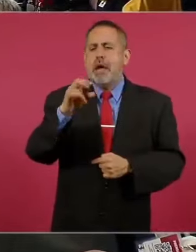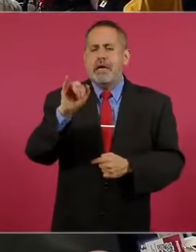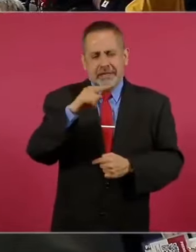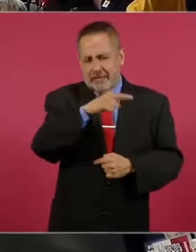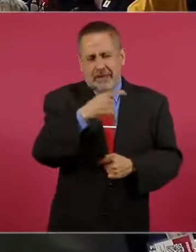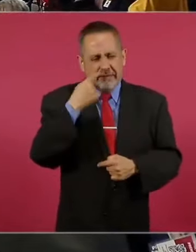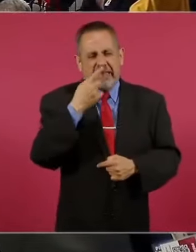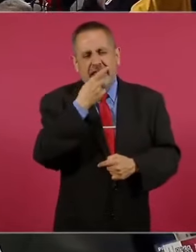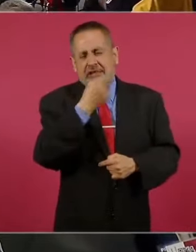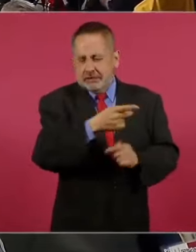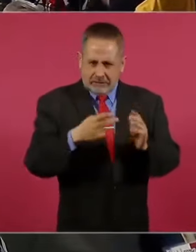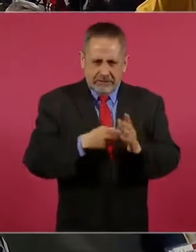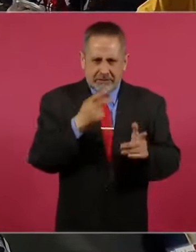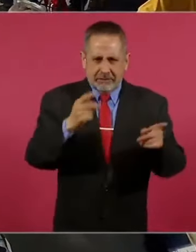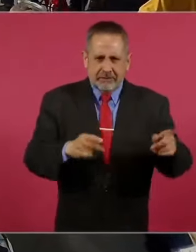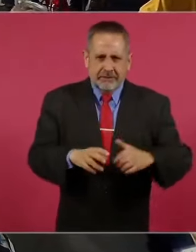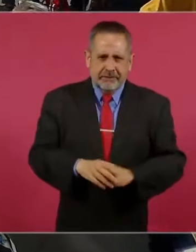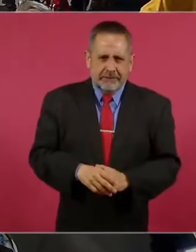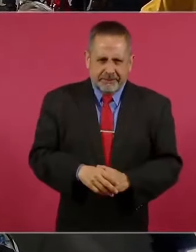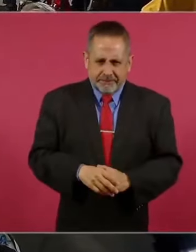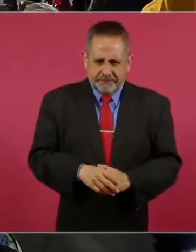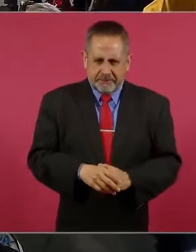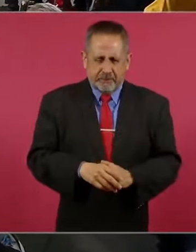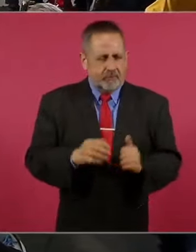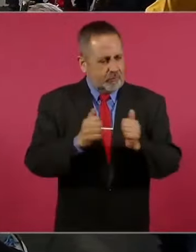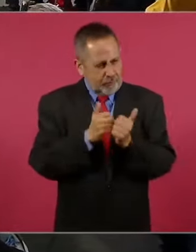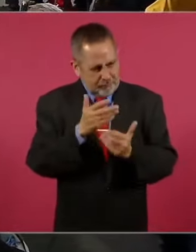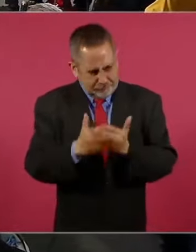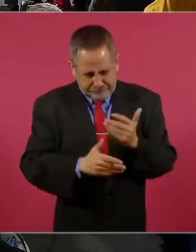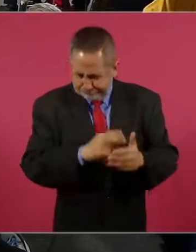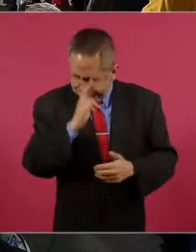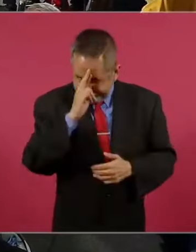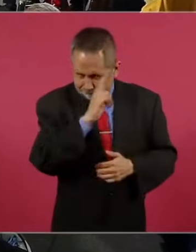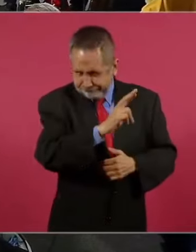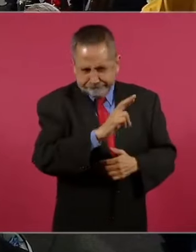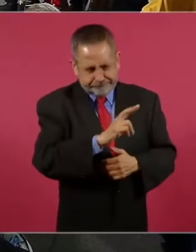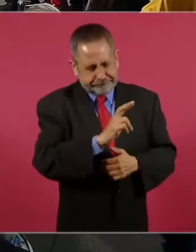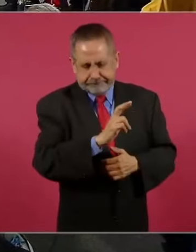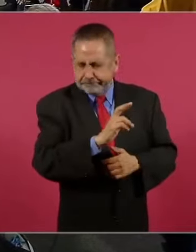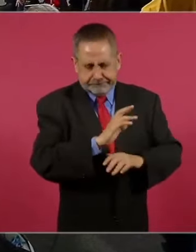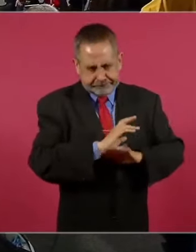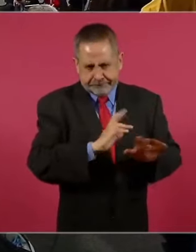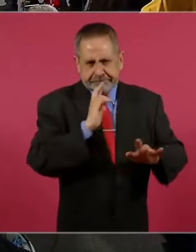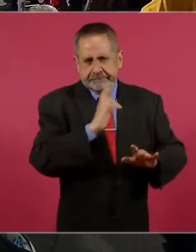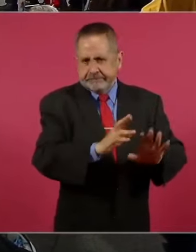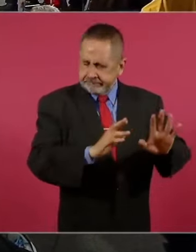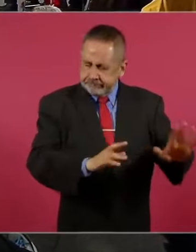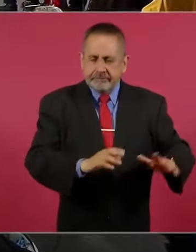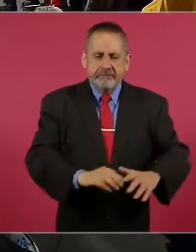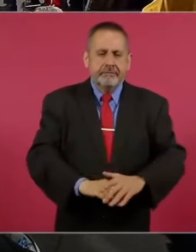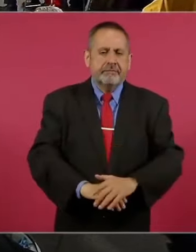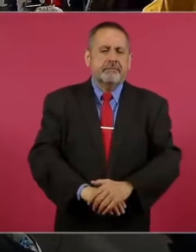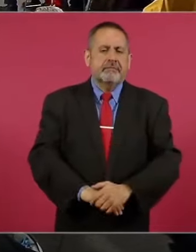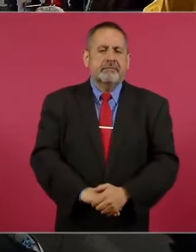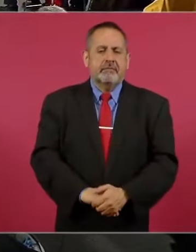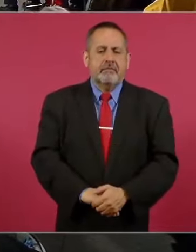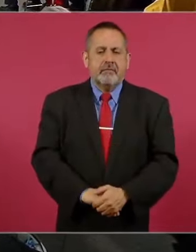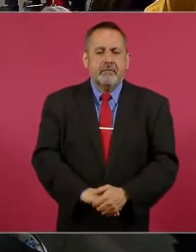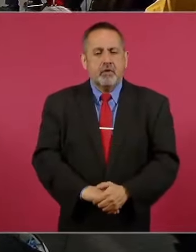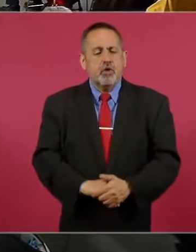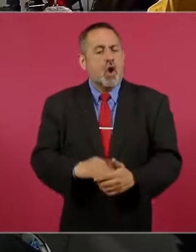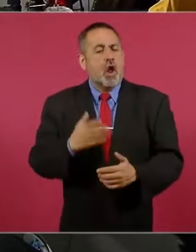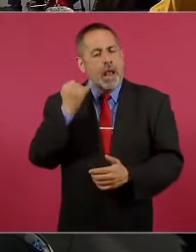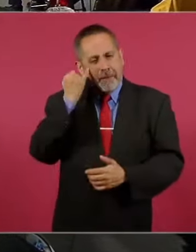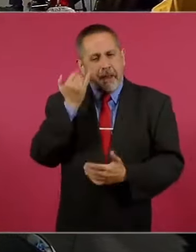López Dóriga, con todo respeto, todo respeto, le voy a hacer un